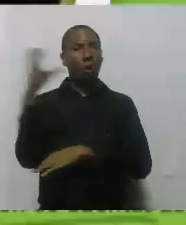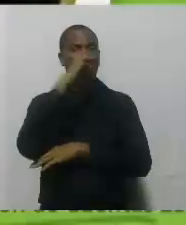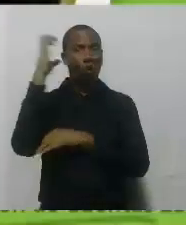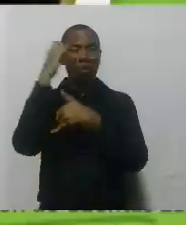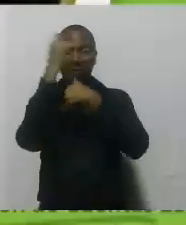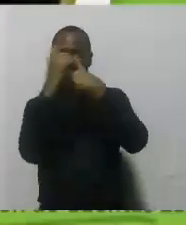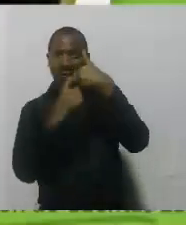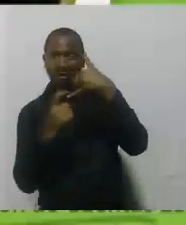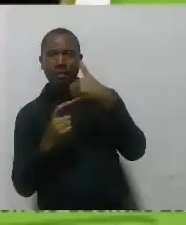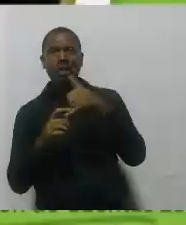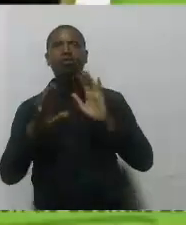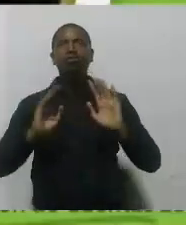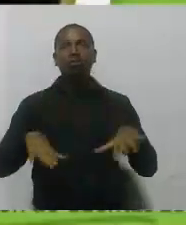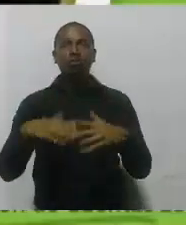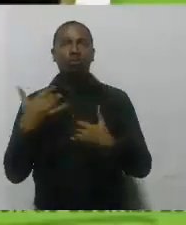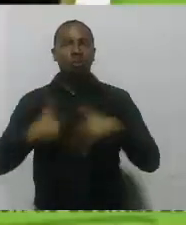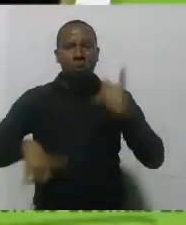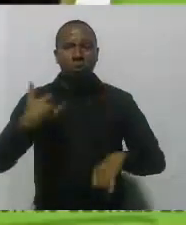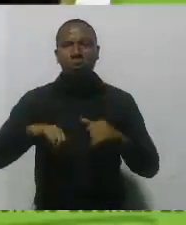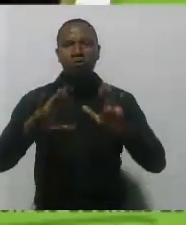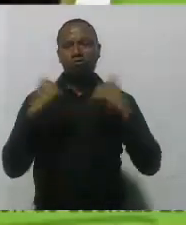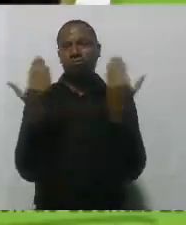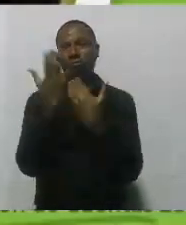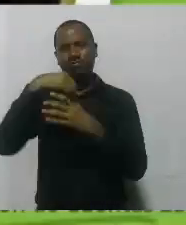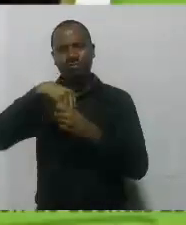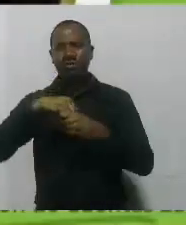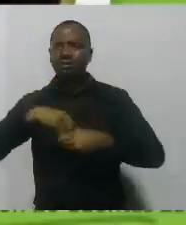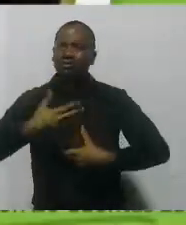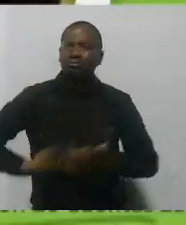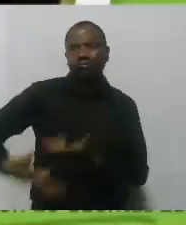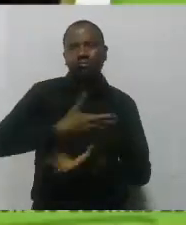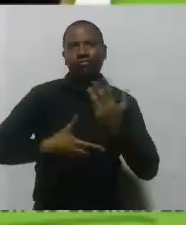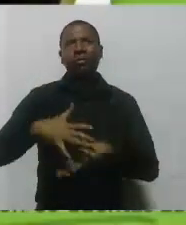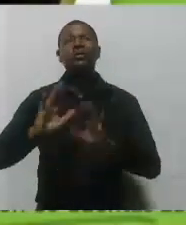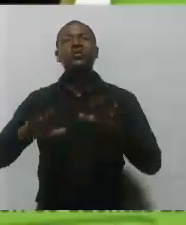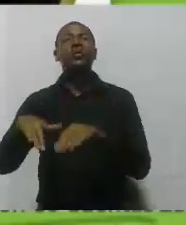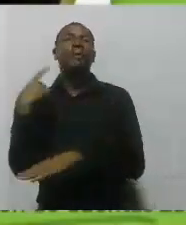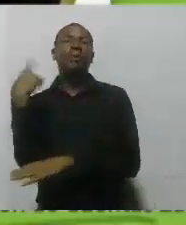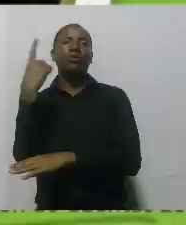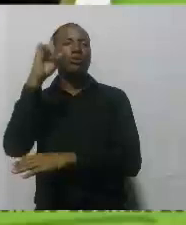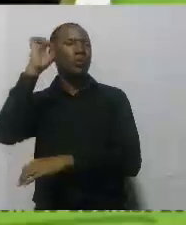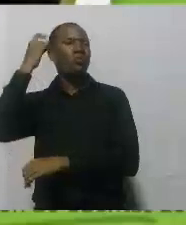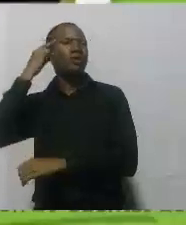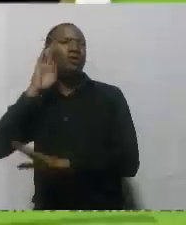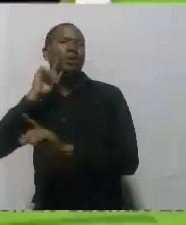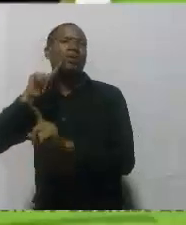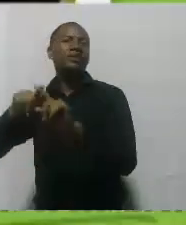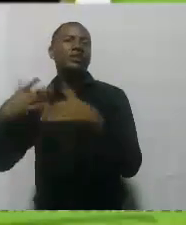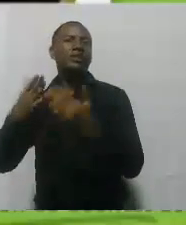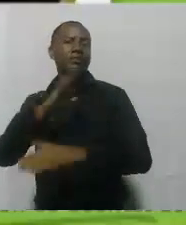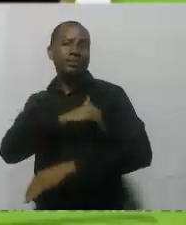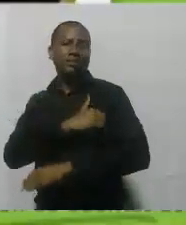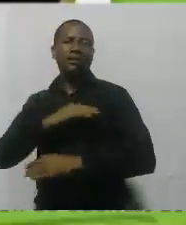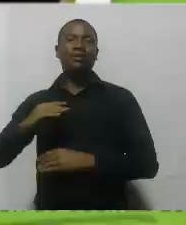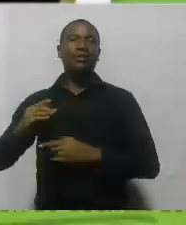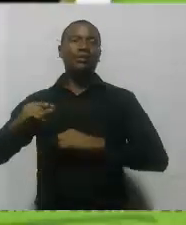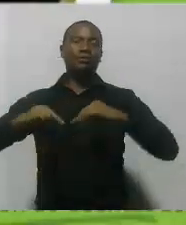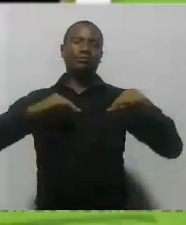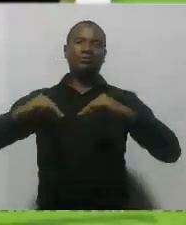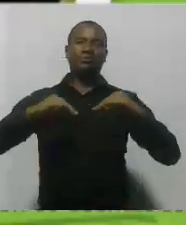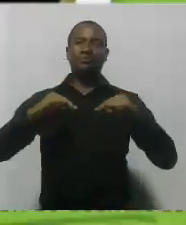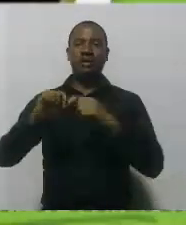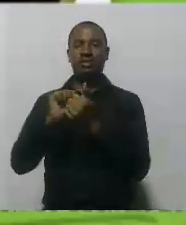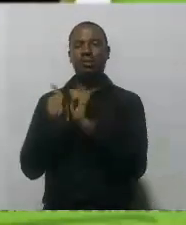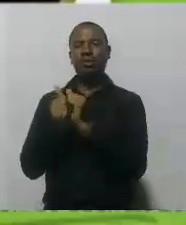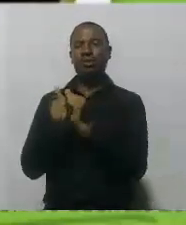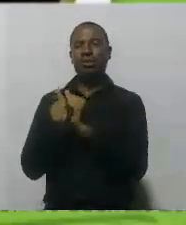política pública nacional del gobierno a través del Ministerio del Deporte donde superamos la meta con 7